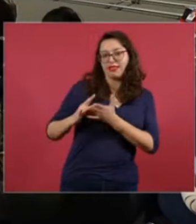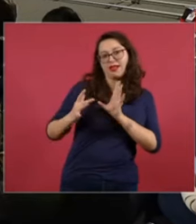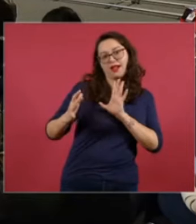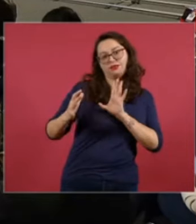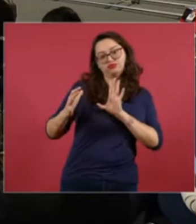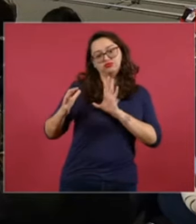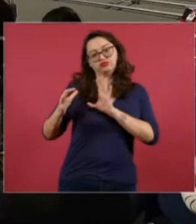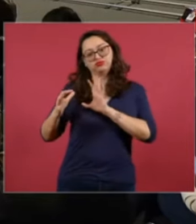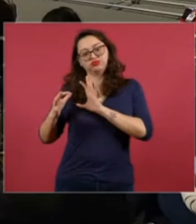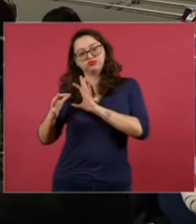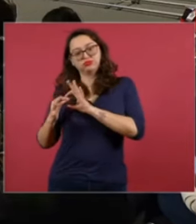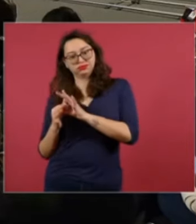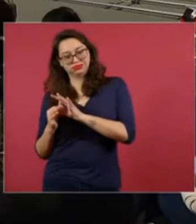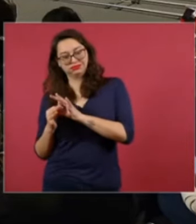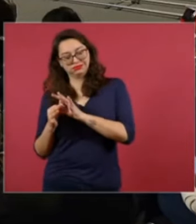Se cansó de ser. ser.